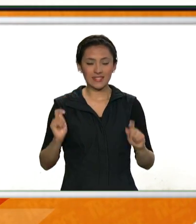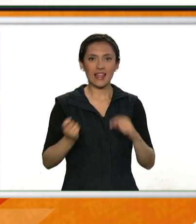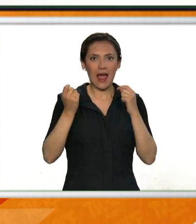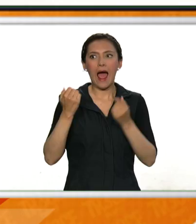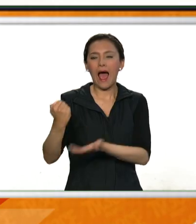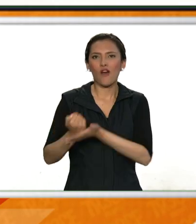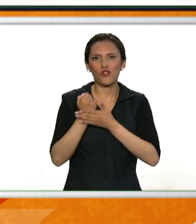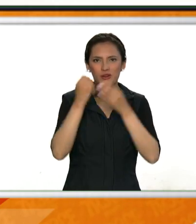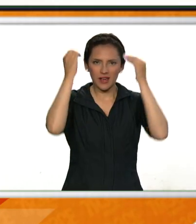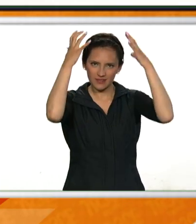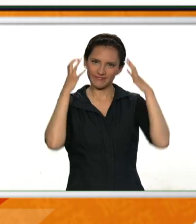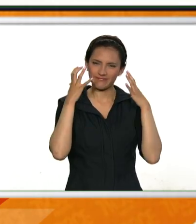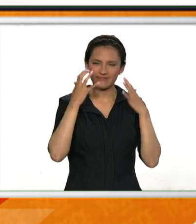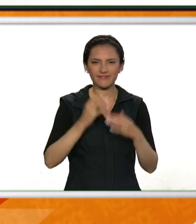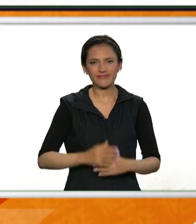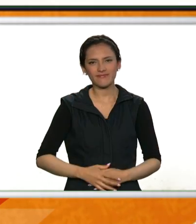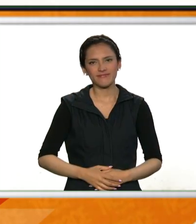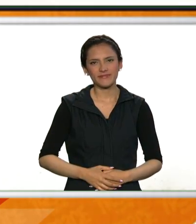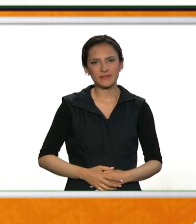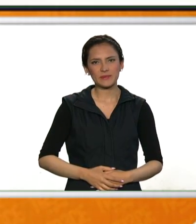través de las pelucas y de esta donación.